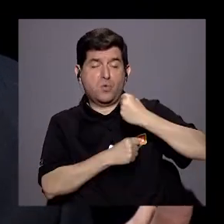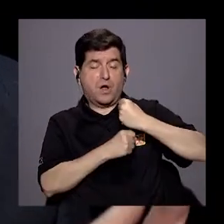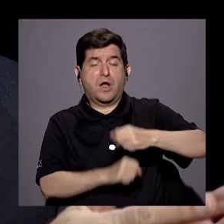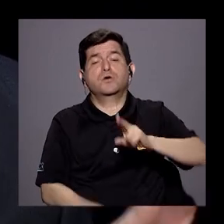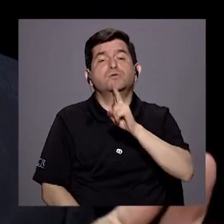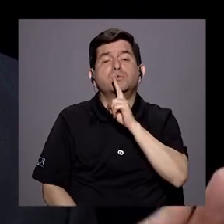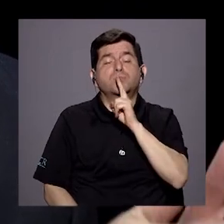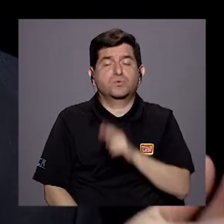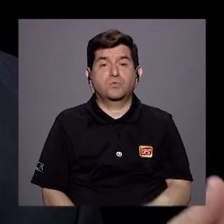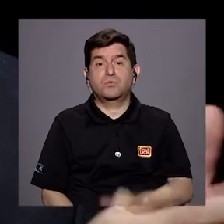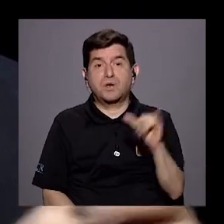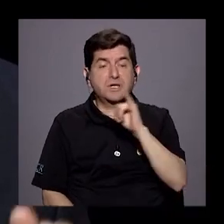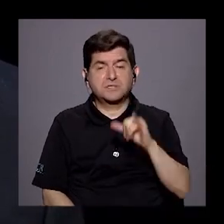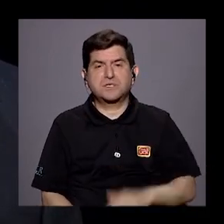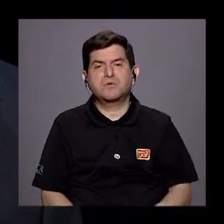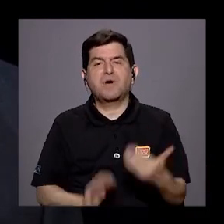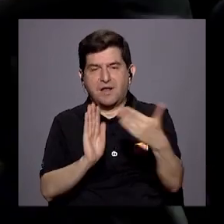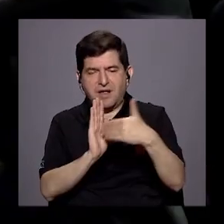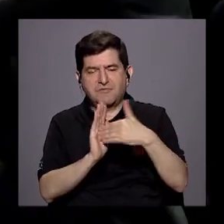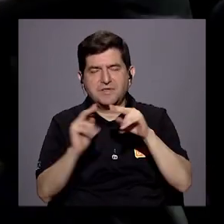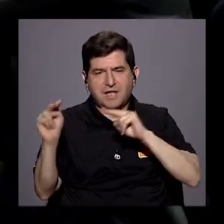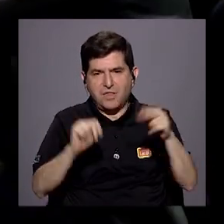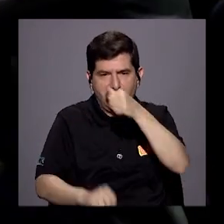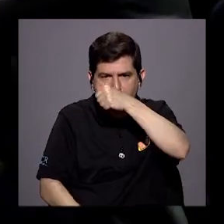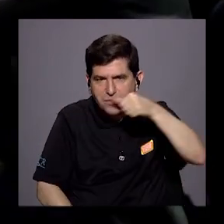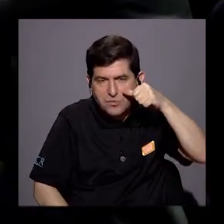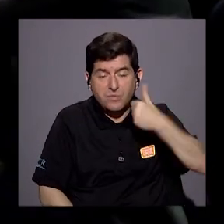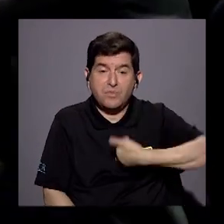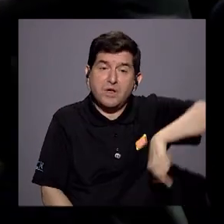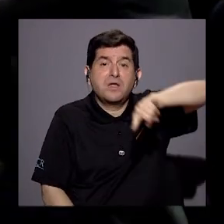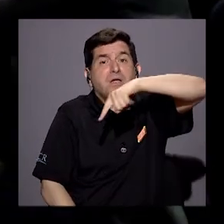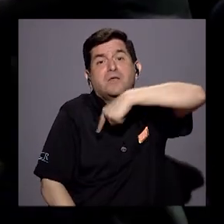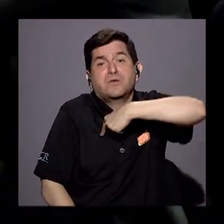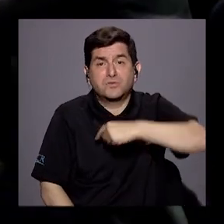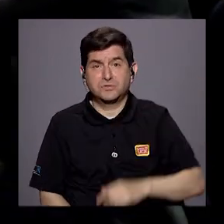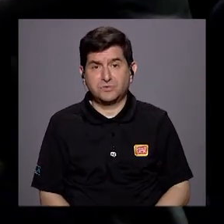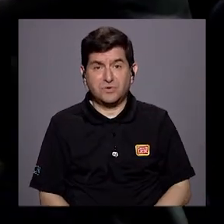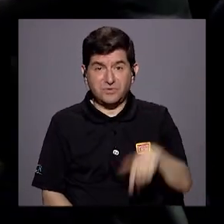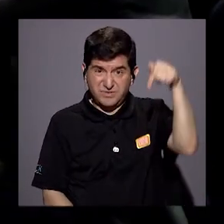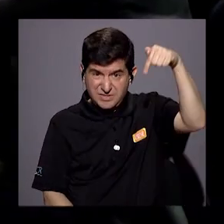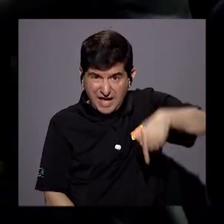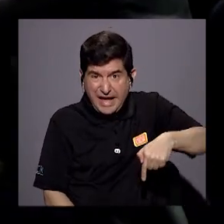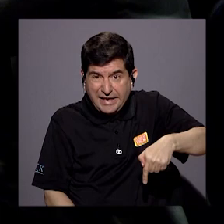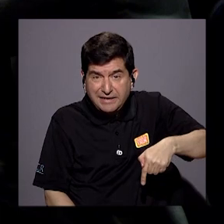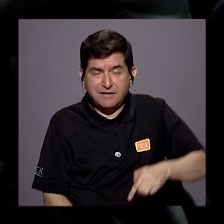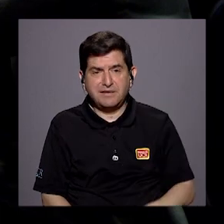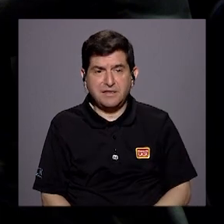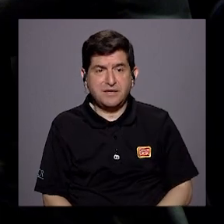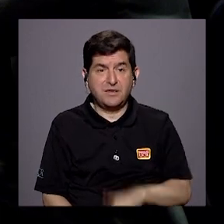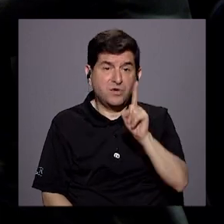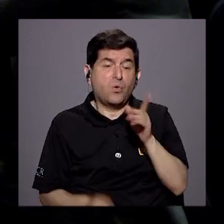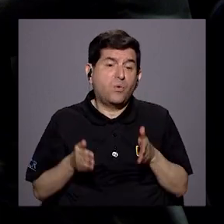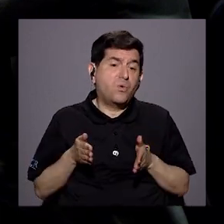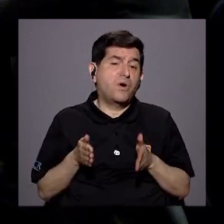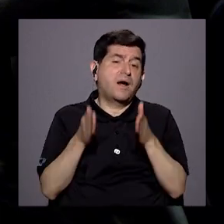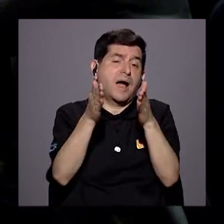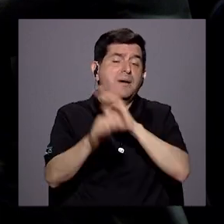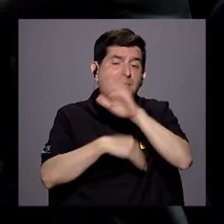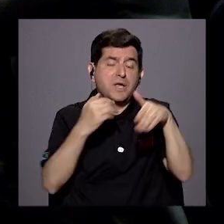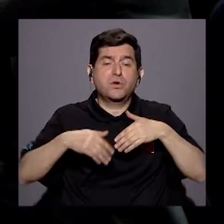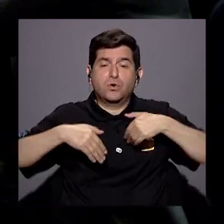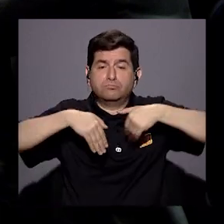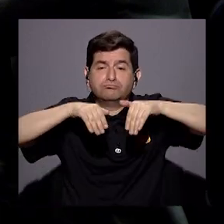Honduras que está también penetrado por el narcotráfico. Y nosotros somos aquí, digamos, una vía para que todo eso